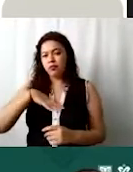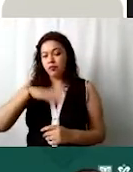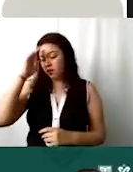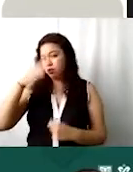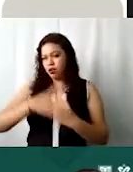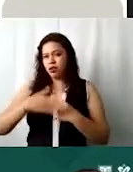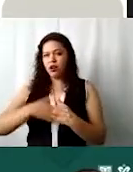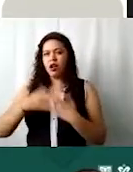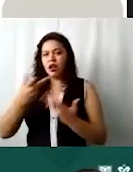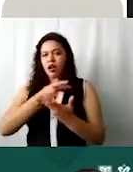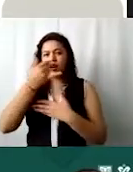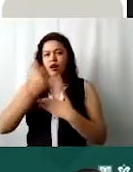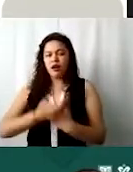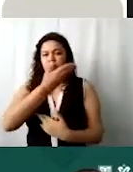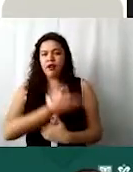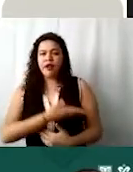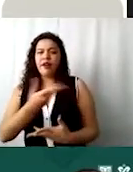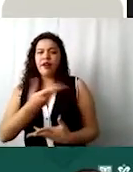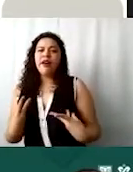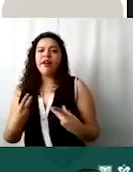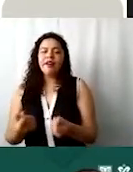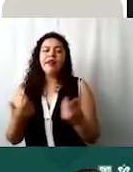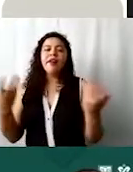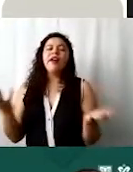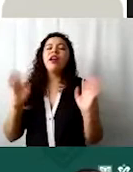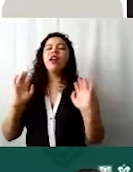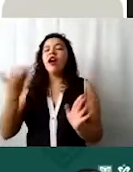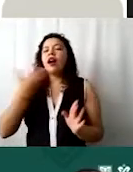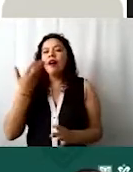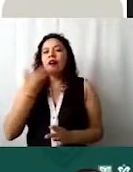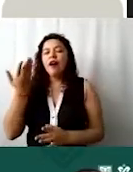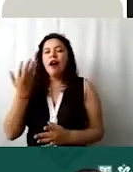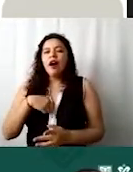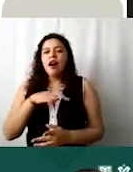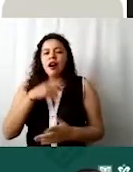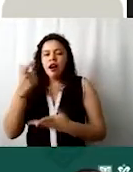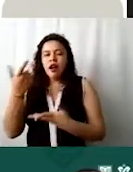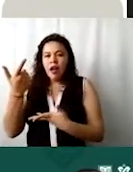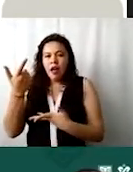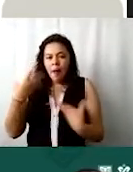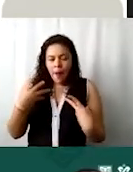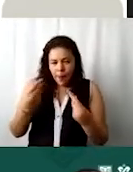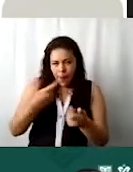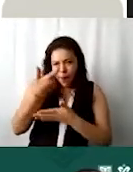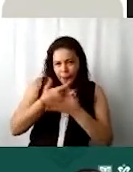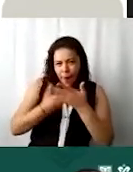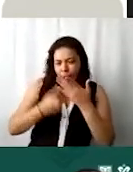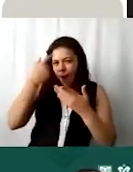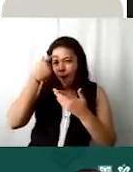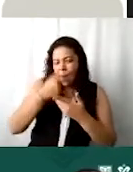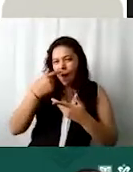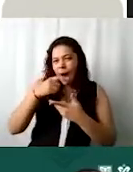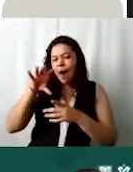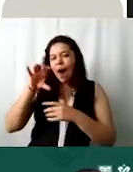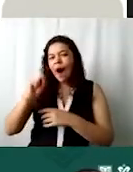el caso de este proyecto en los egresos aquí es muy común que registran gastos que van a cubrir con el donativo que